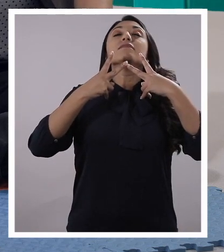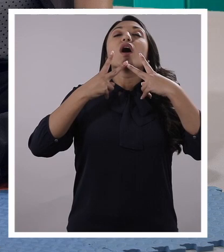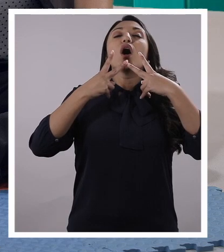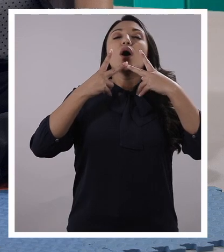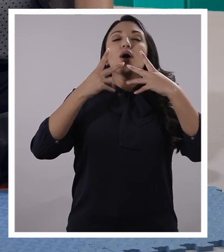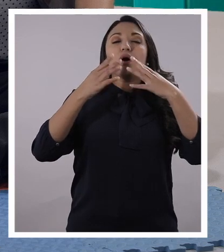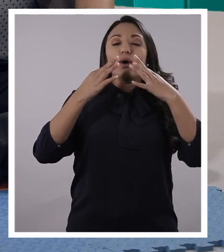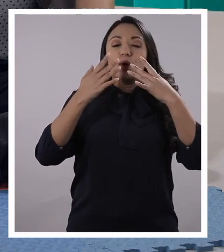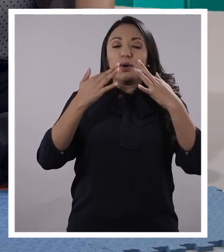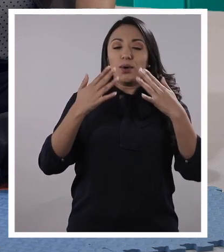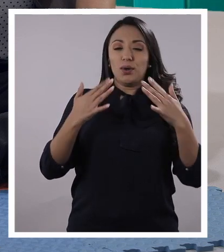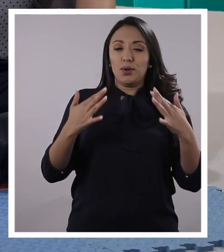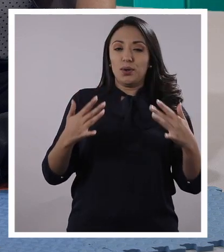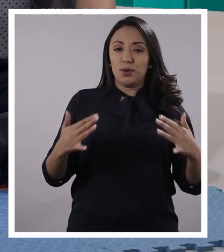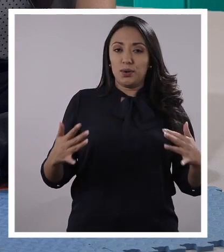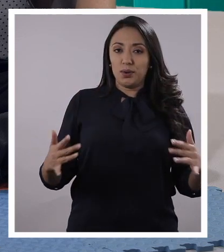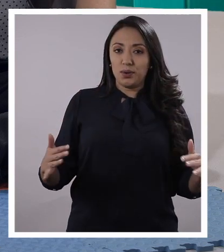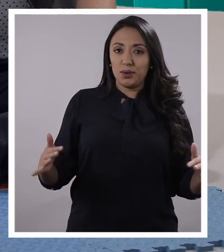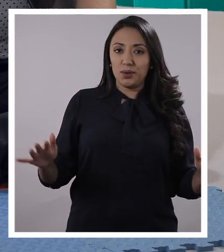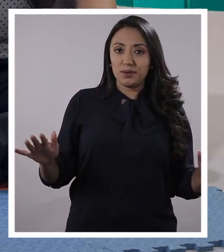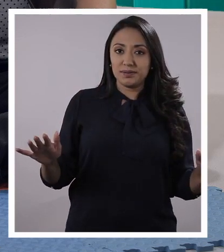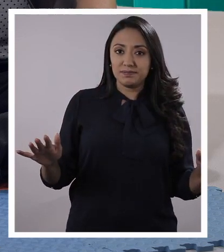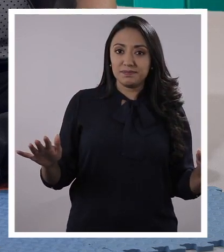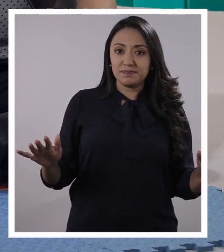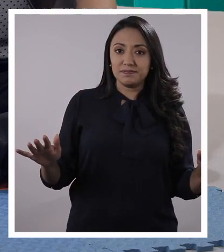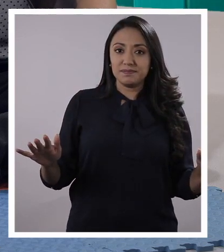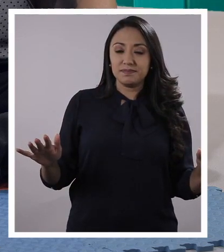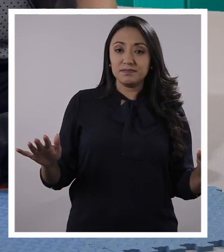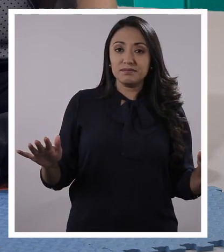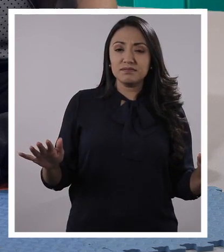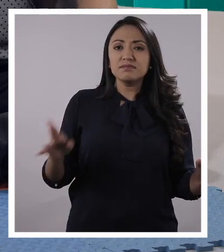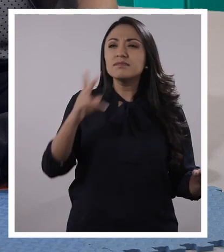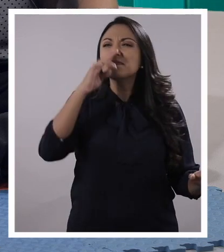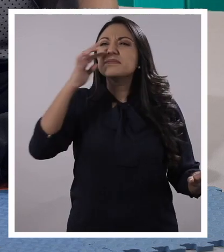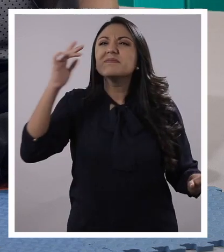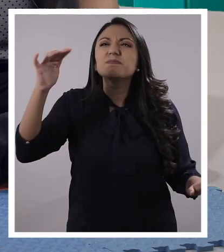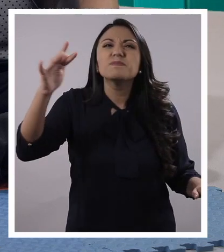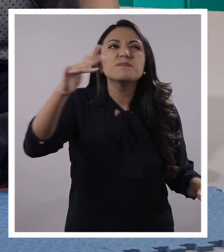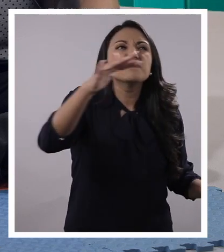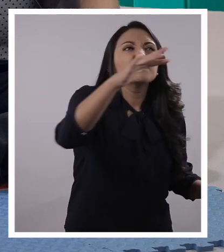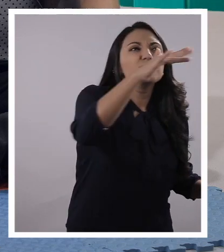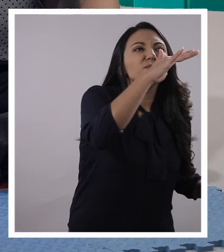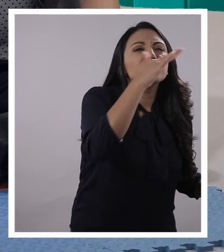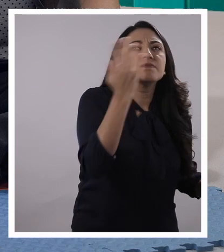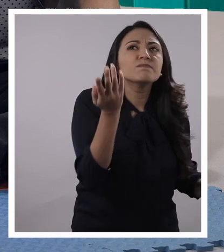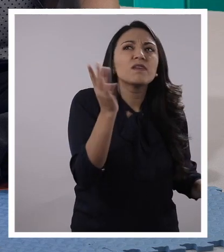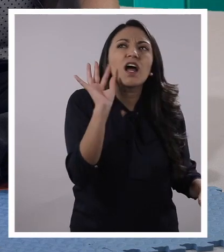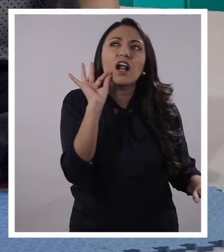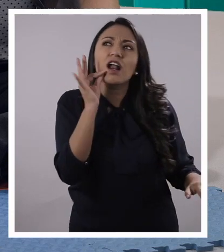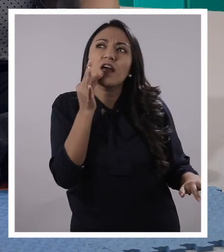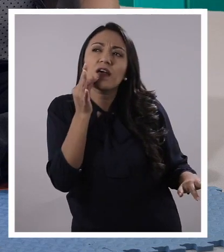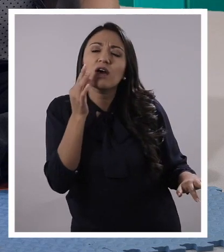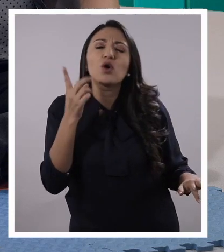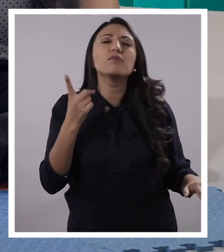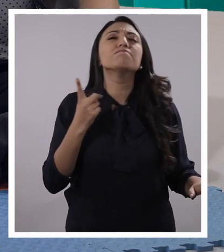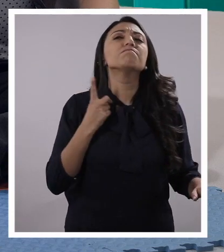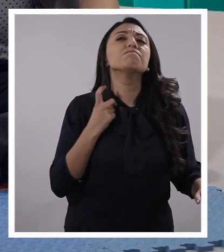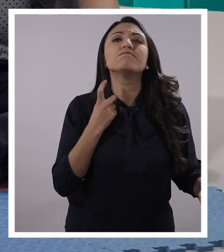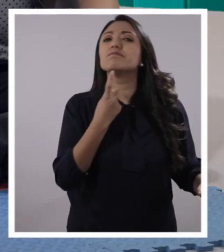Exhalamos. ¿Qué aromas hay a su alrededor? Tal vez algún perfume,